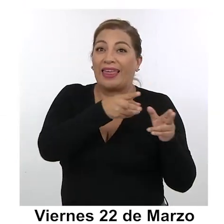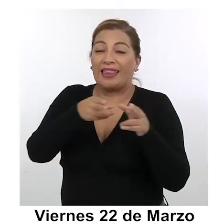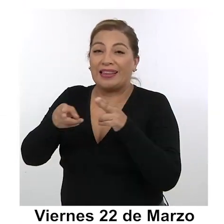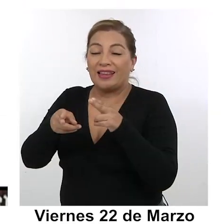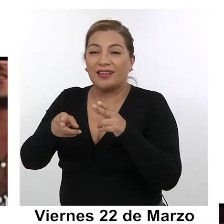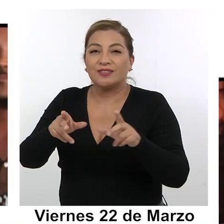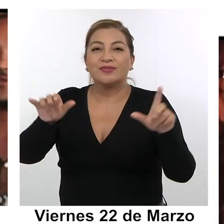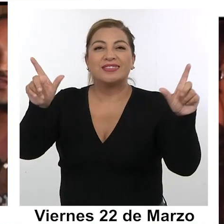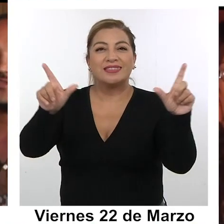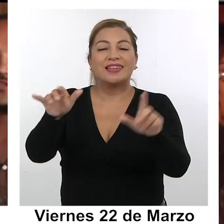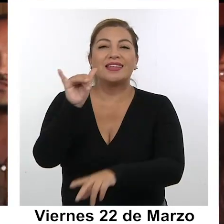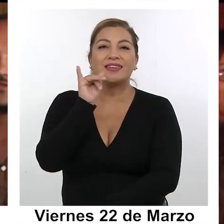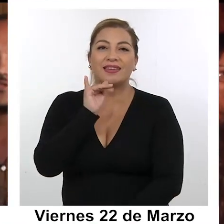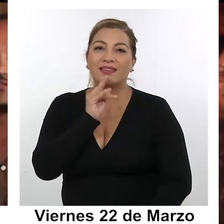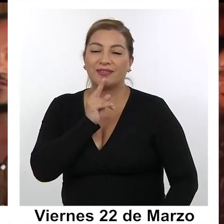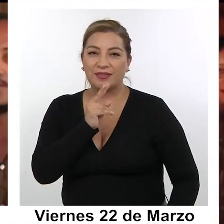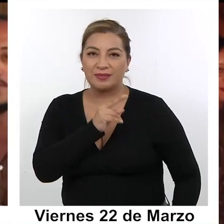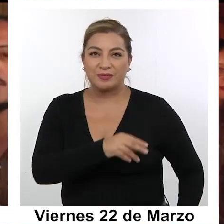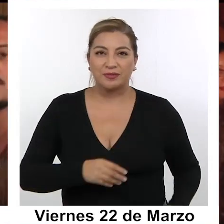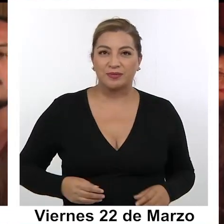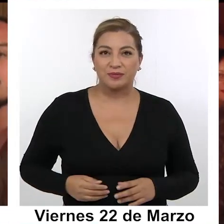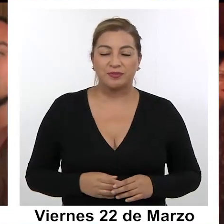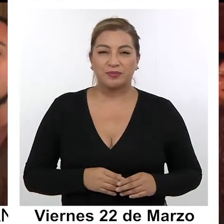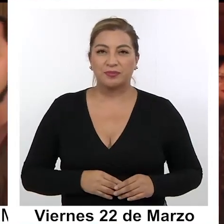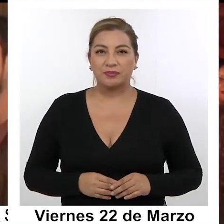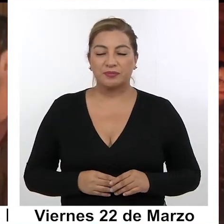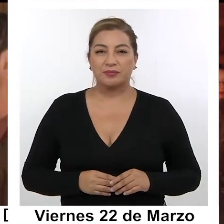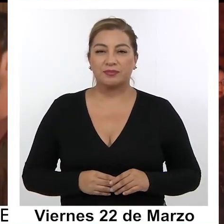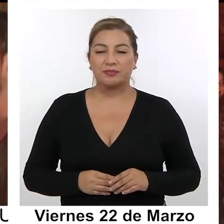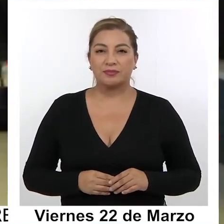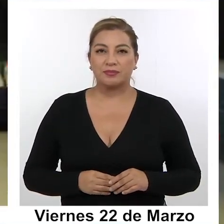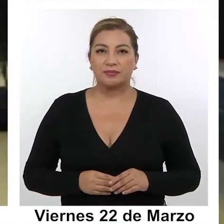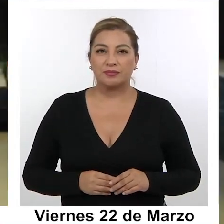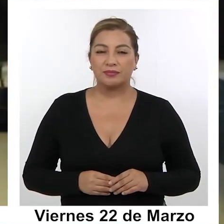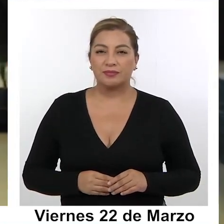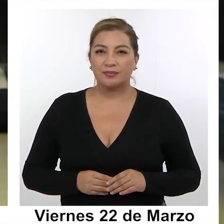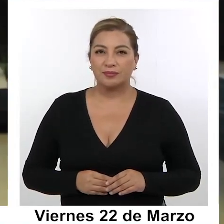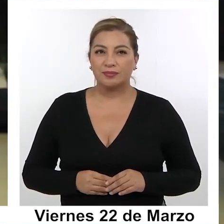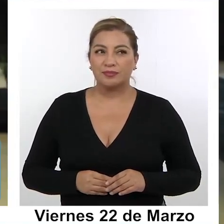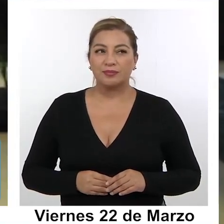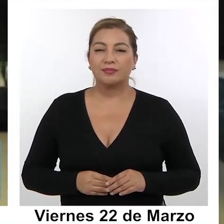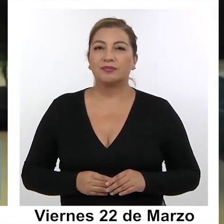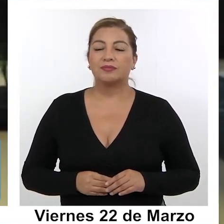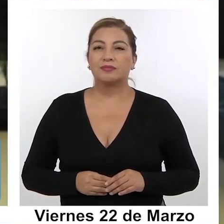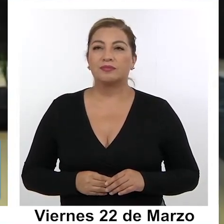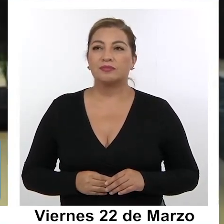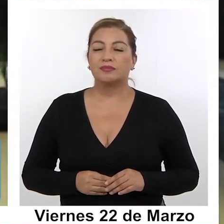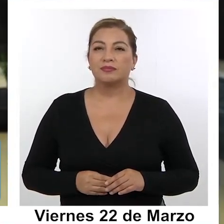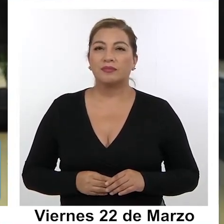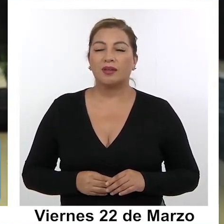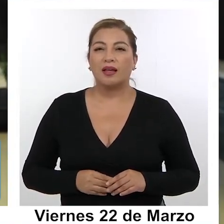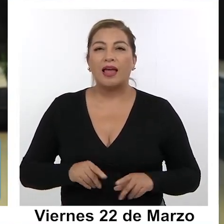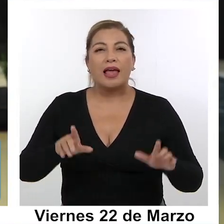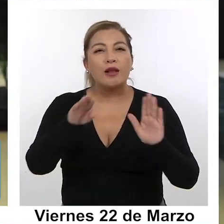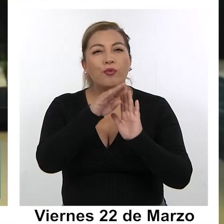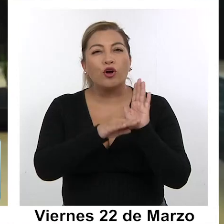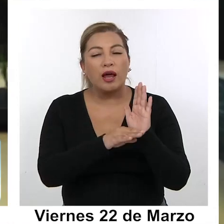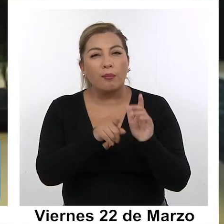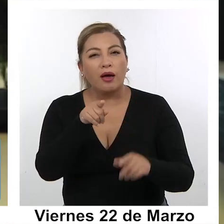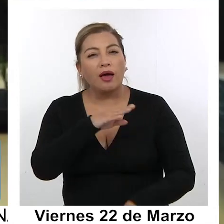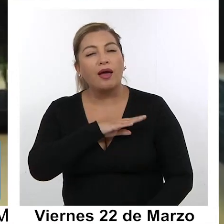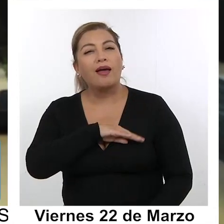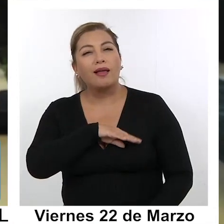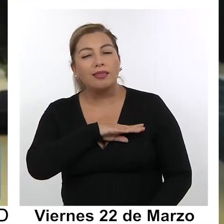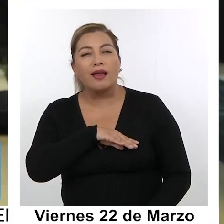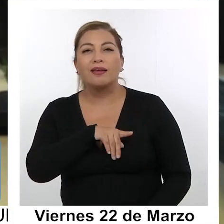de las pantallas de Iquique Televisión. La verdad es que lo hemos echado de menos el programa y nos alegra